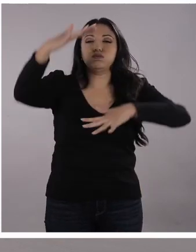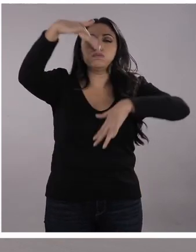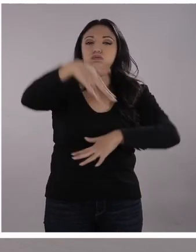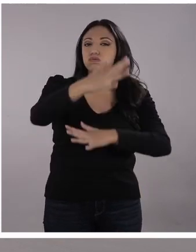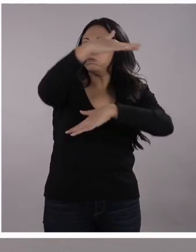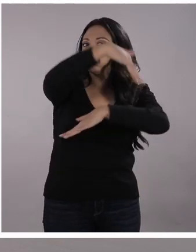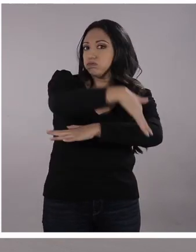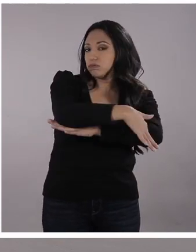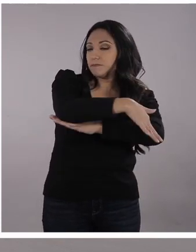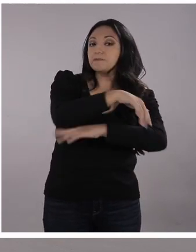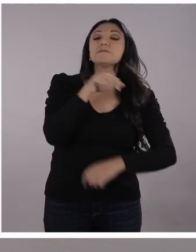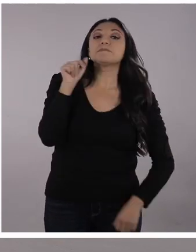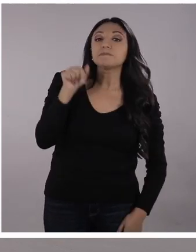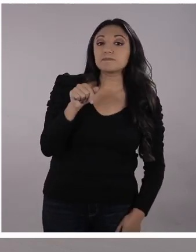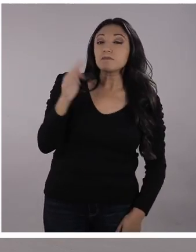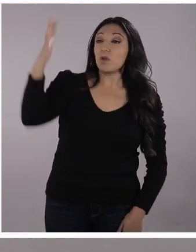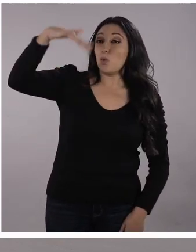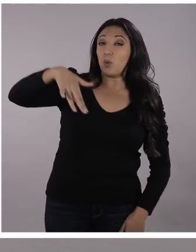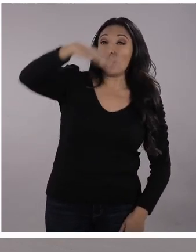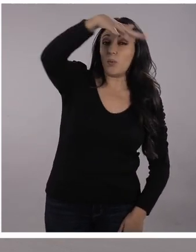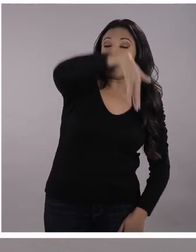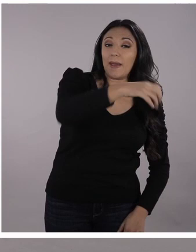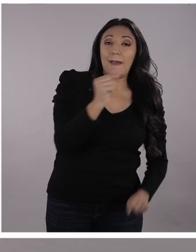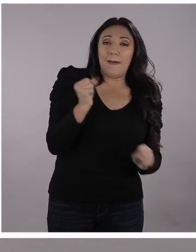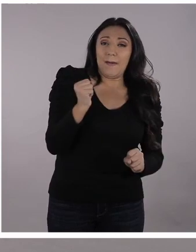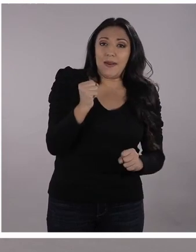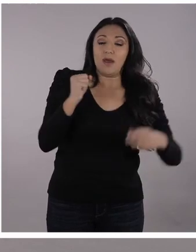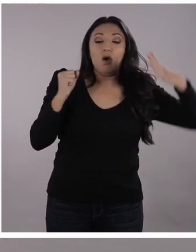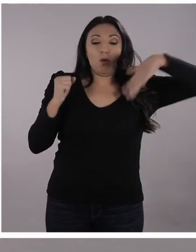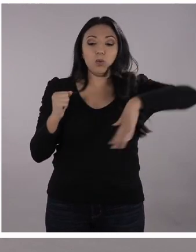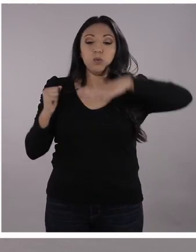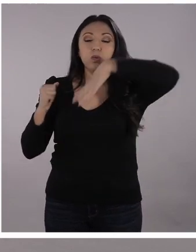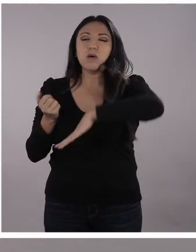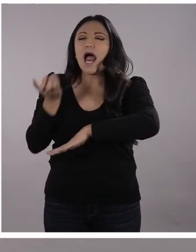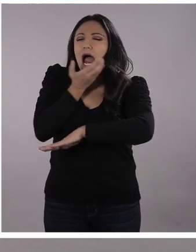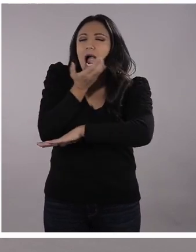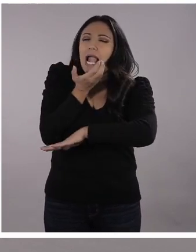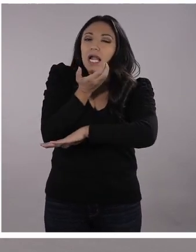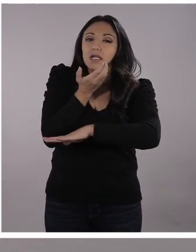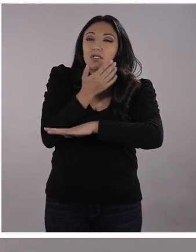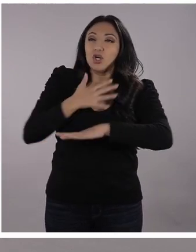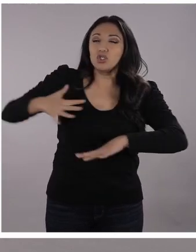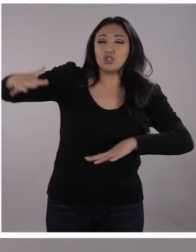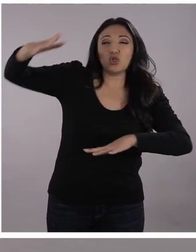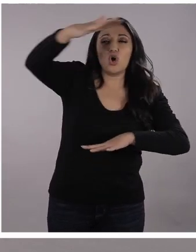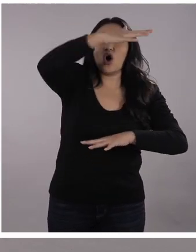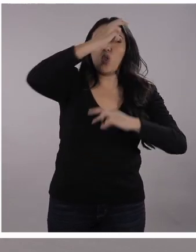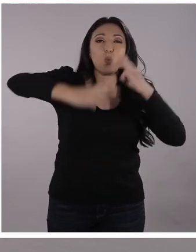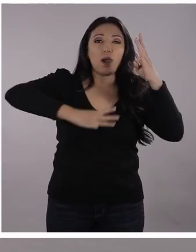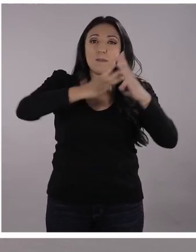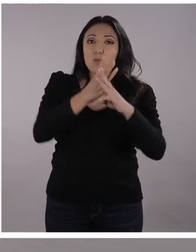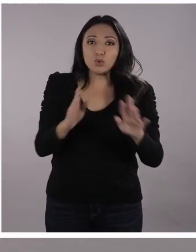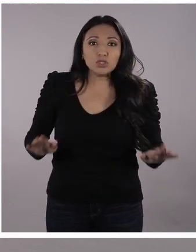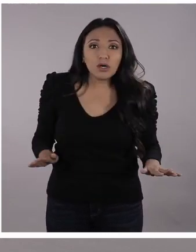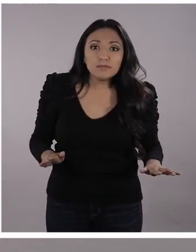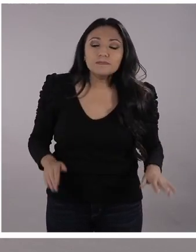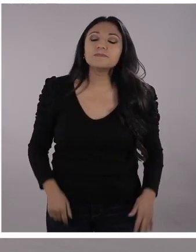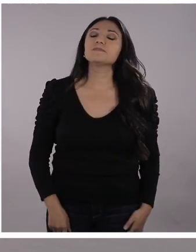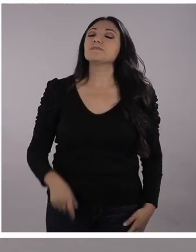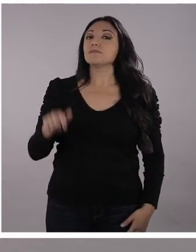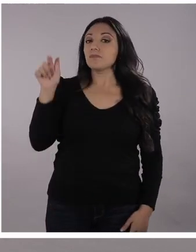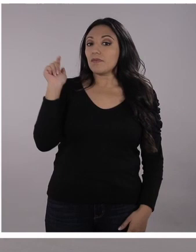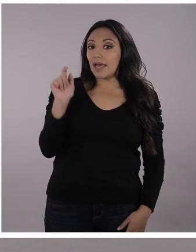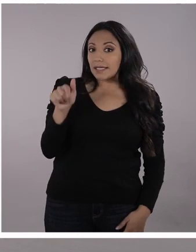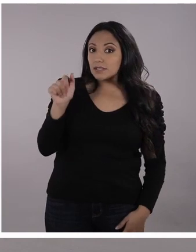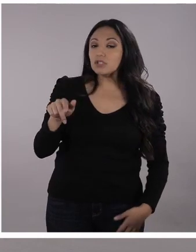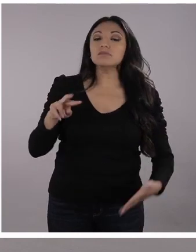estas corrientes que recorren todo el planeta, todo el globo terráqueo, permiten